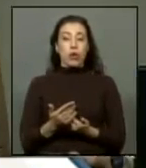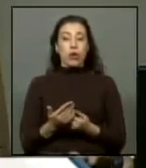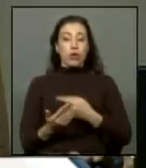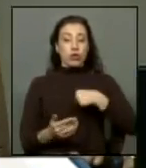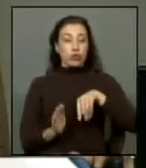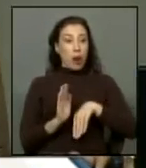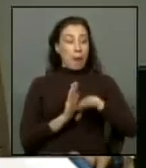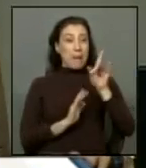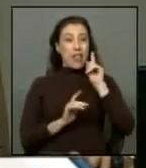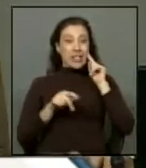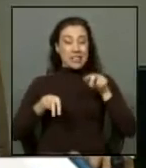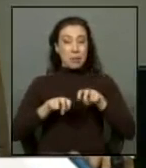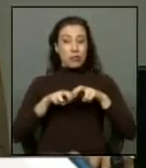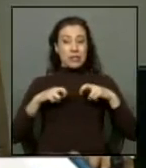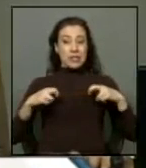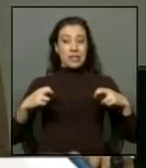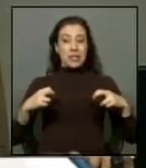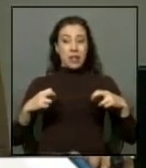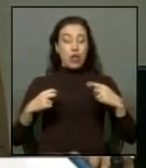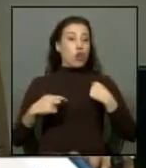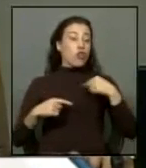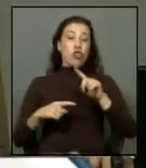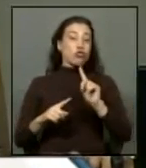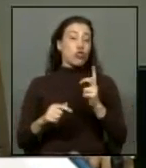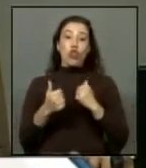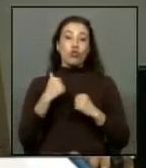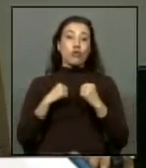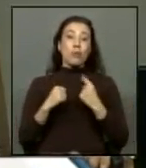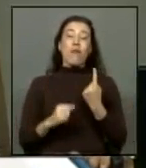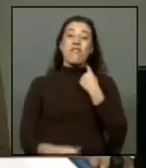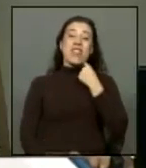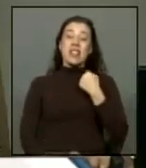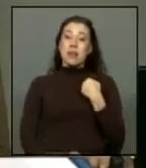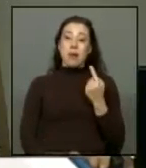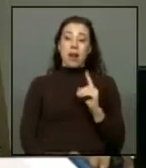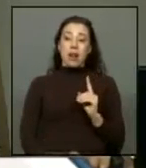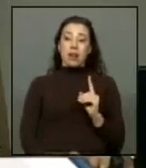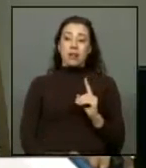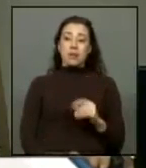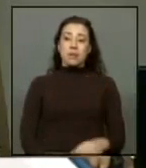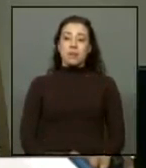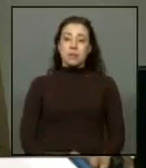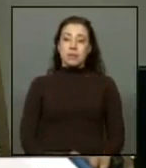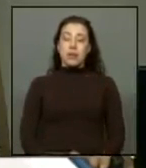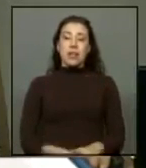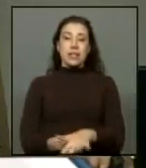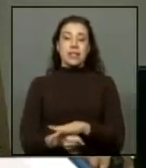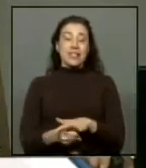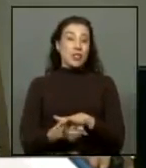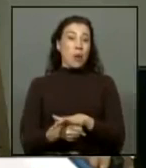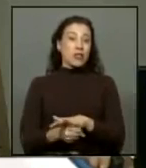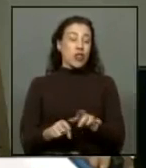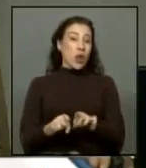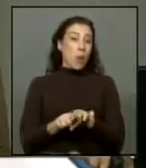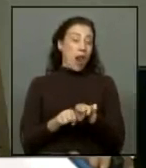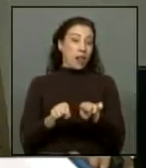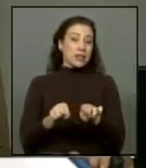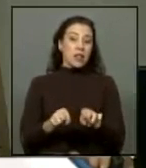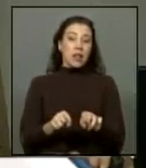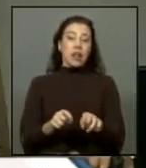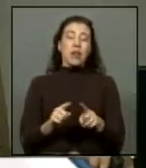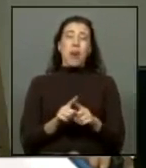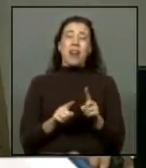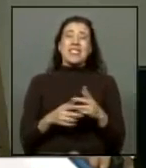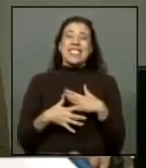mayoría de los que estamos acá no fuimos víctimas o no hemos sido víctimas de situaciones como esa de poder